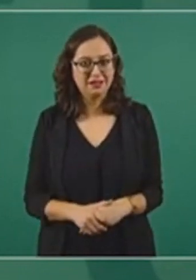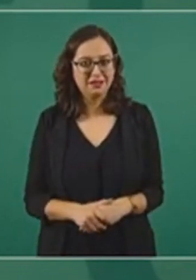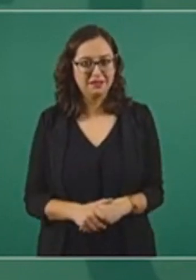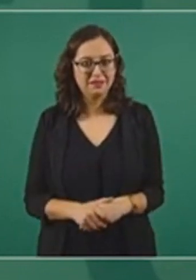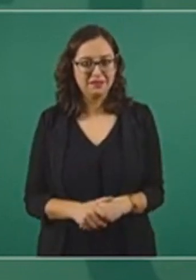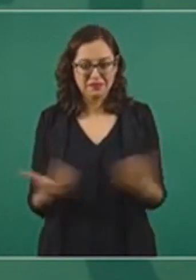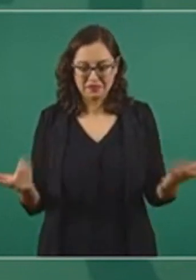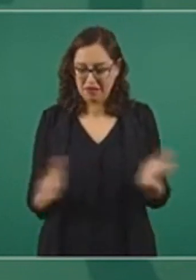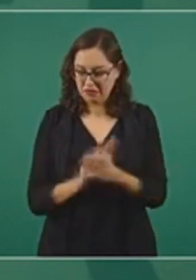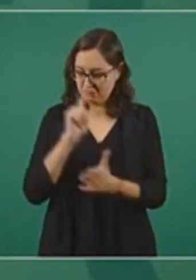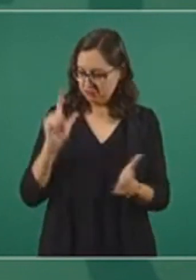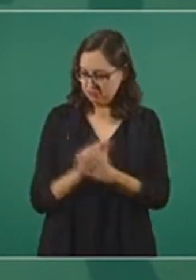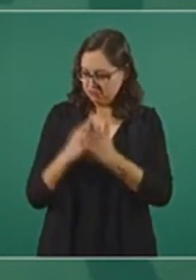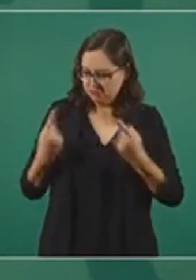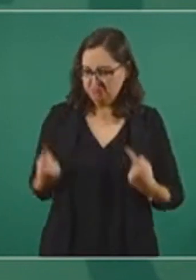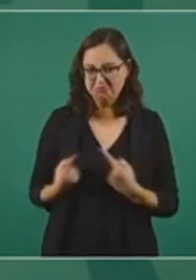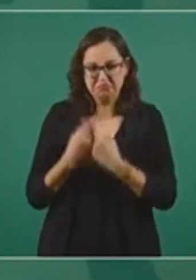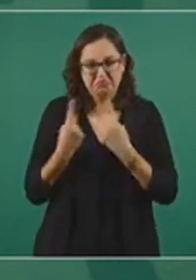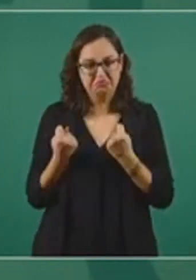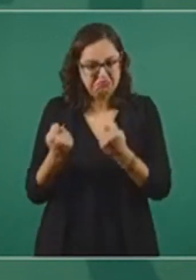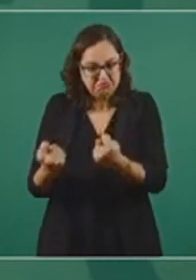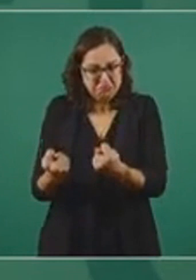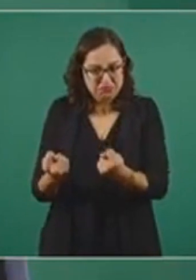Y si no les corresponden, ¿por qué?